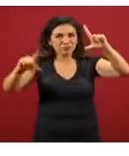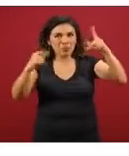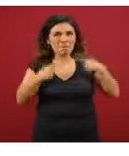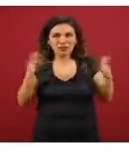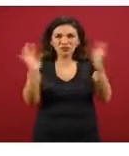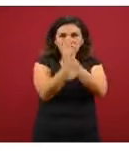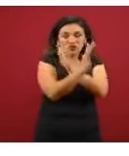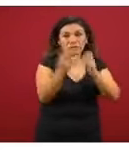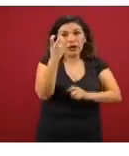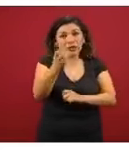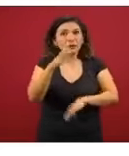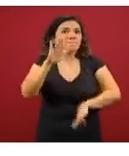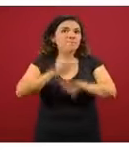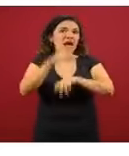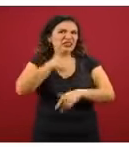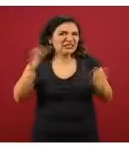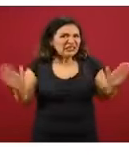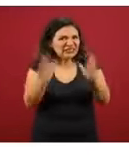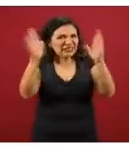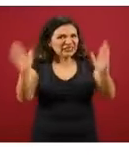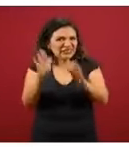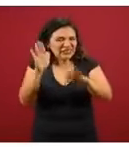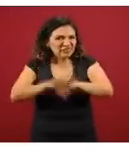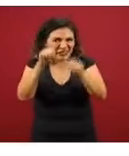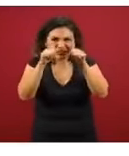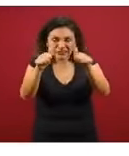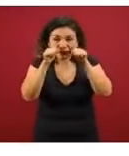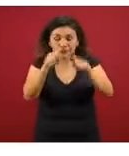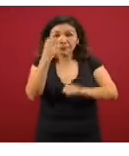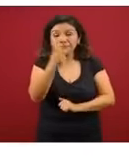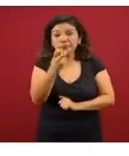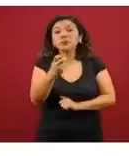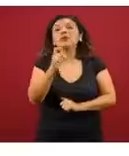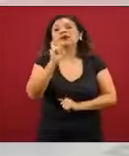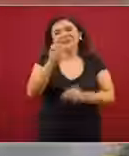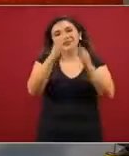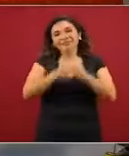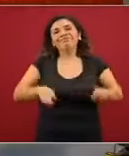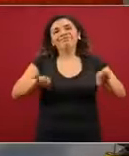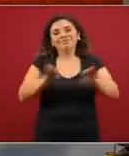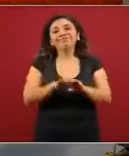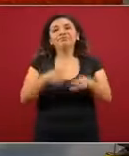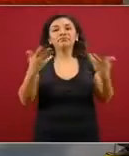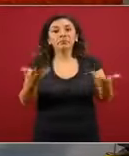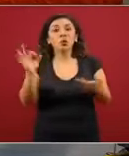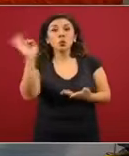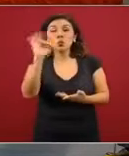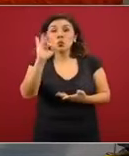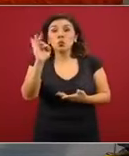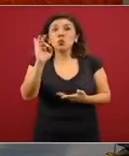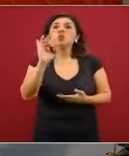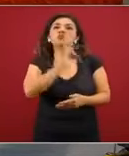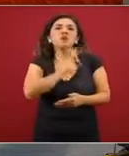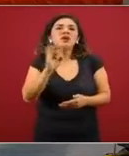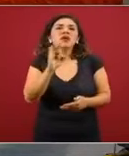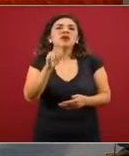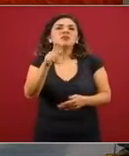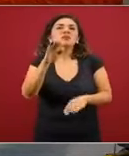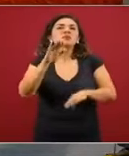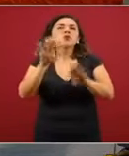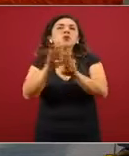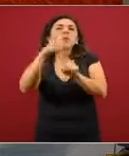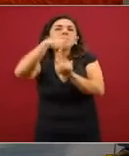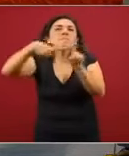primero que vamos a detonar y sería muy importante que cuando menos nos fuéramos al escenario medio.